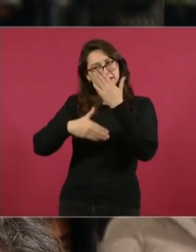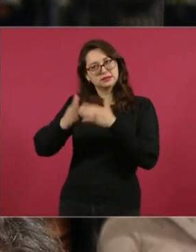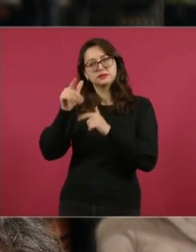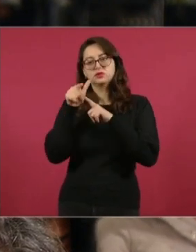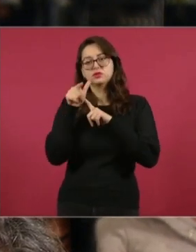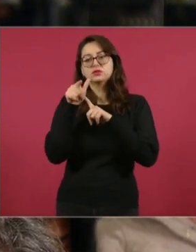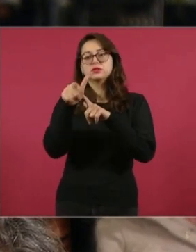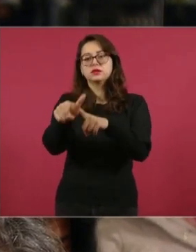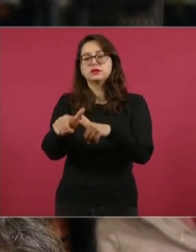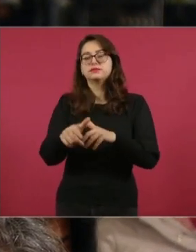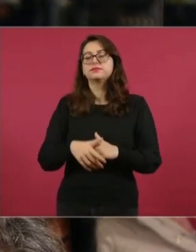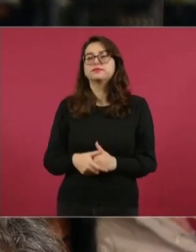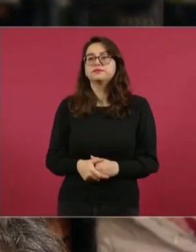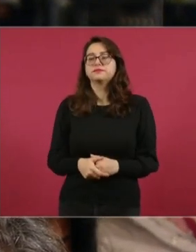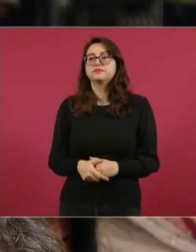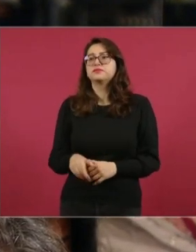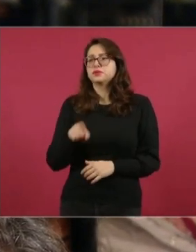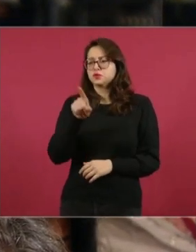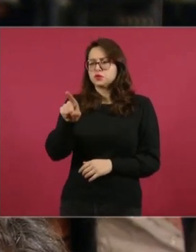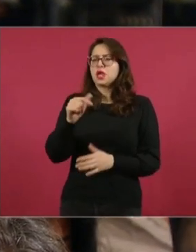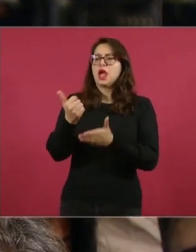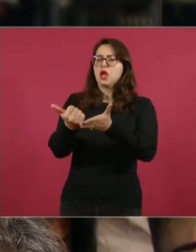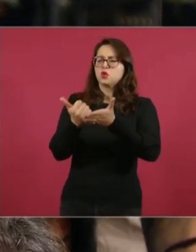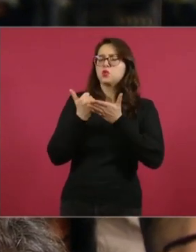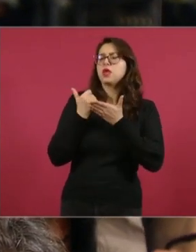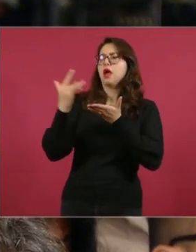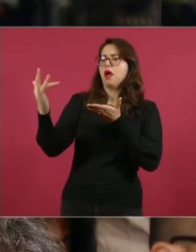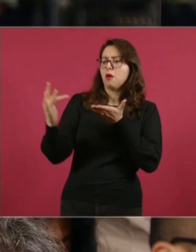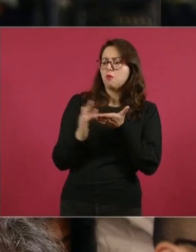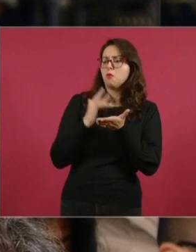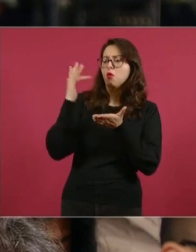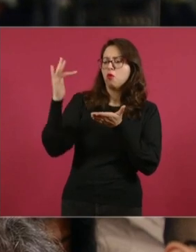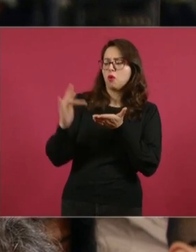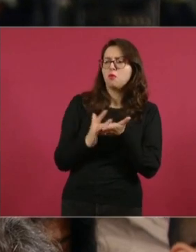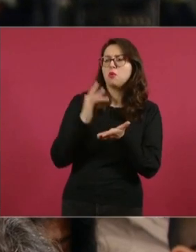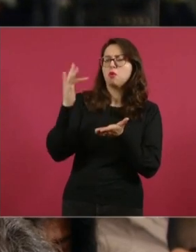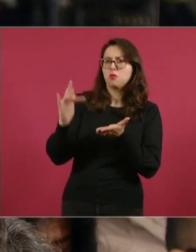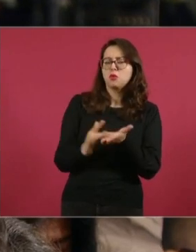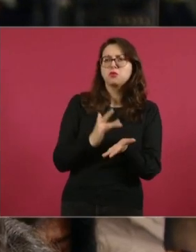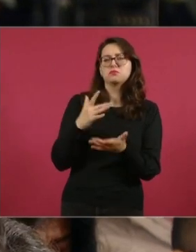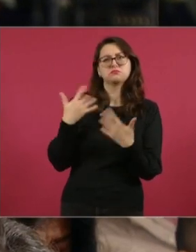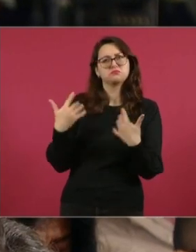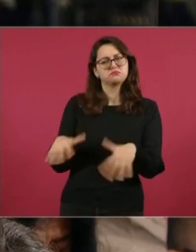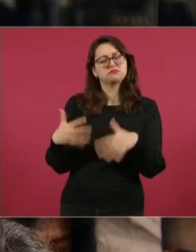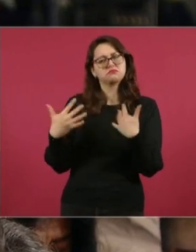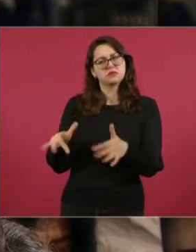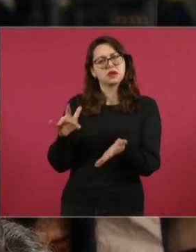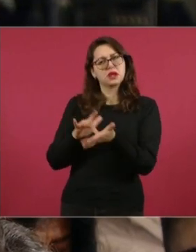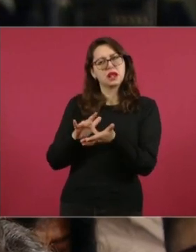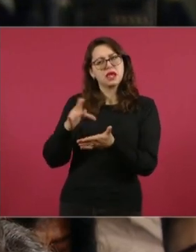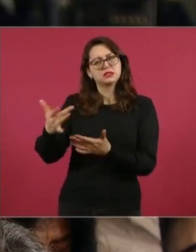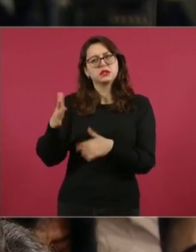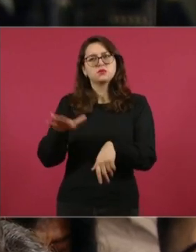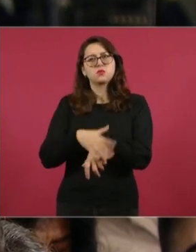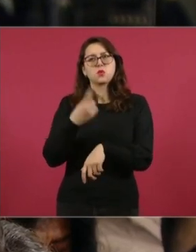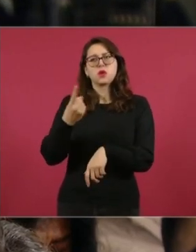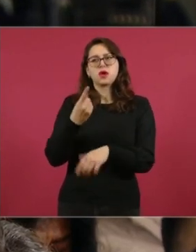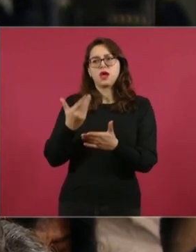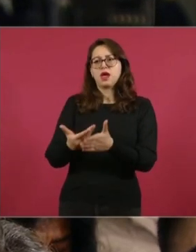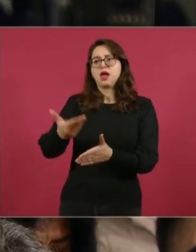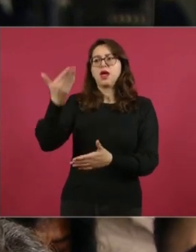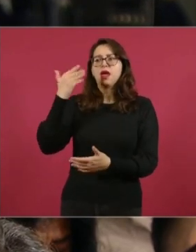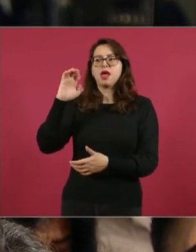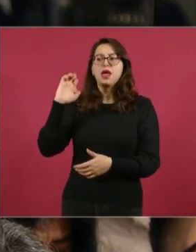con usted por el apoyo entregado para la atención y solución de la problemática que nos metieron las autoridades pasadas de